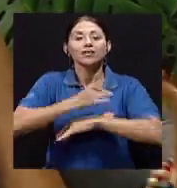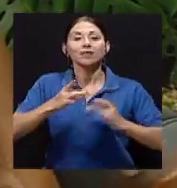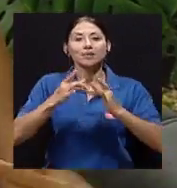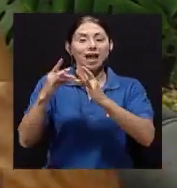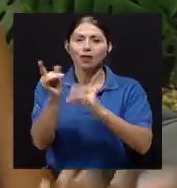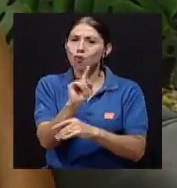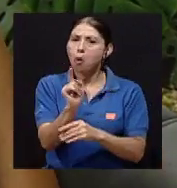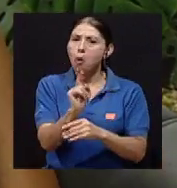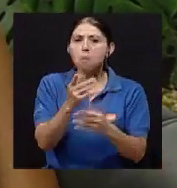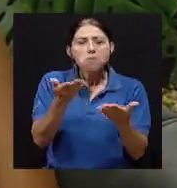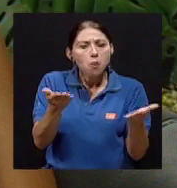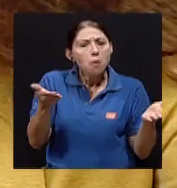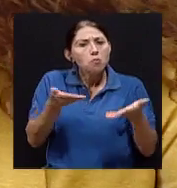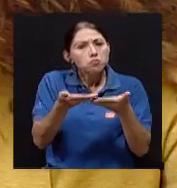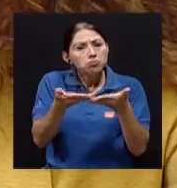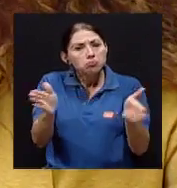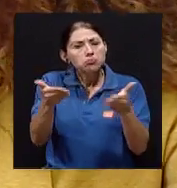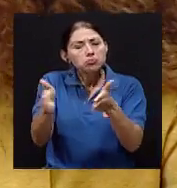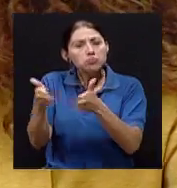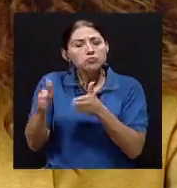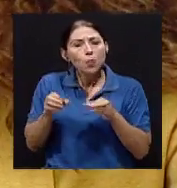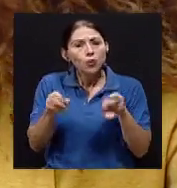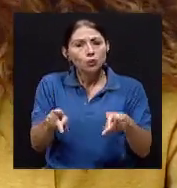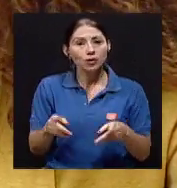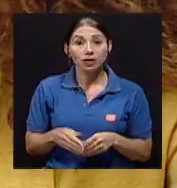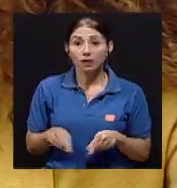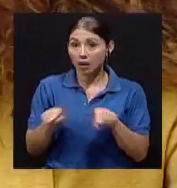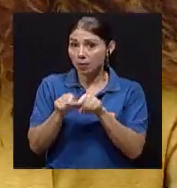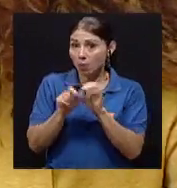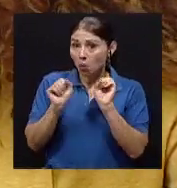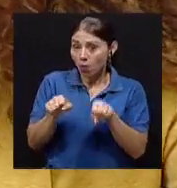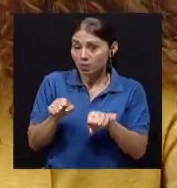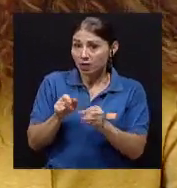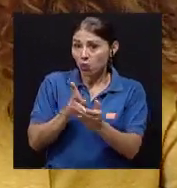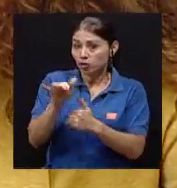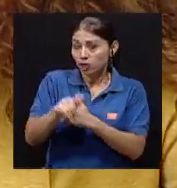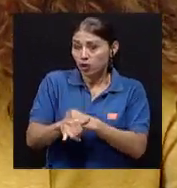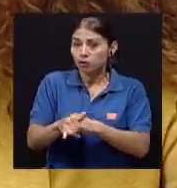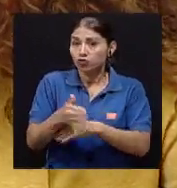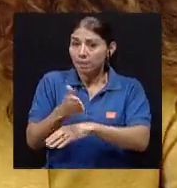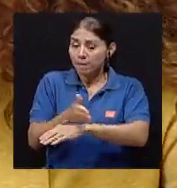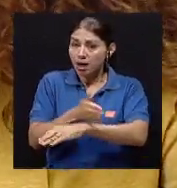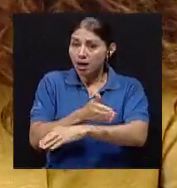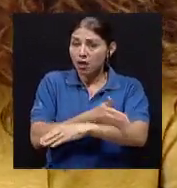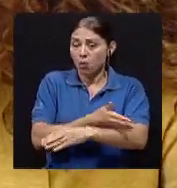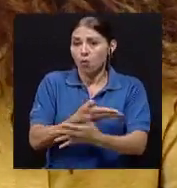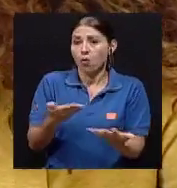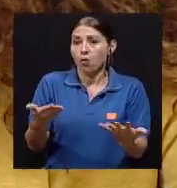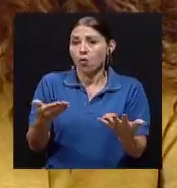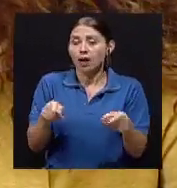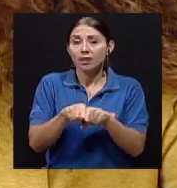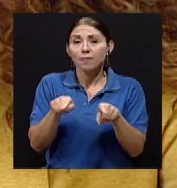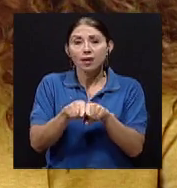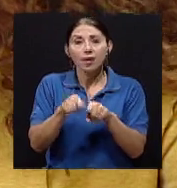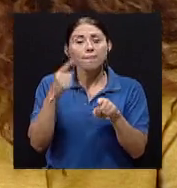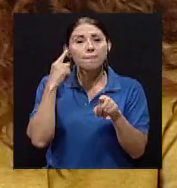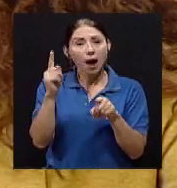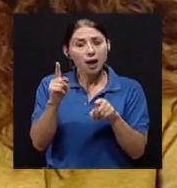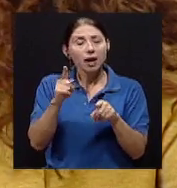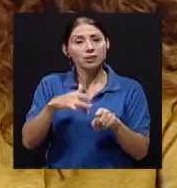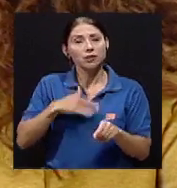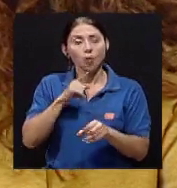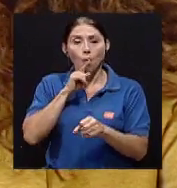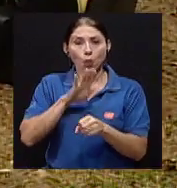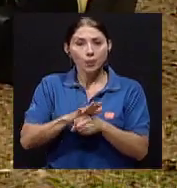empezar a abrir espacios y vínculos diferentes. O proyectos de mejora podrían ser, ¿verdad? Que también podría ser otra forma de reunirse y tener un